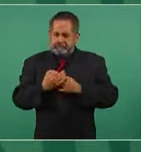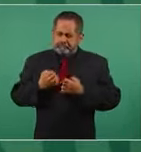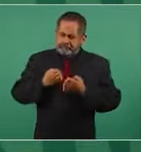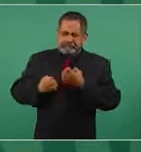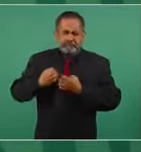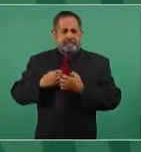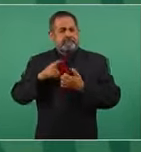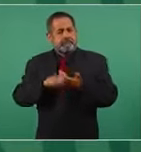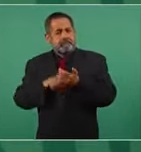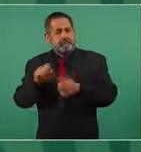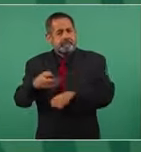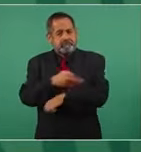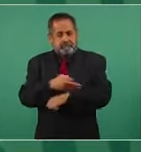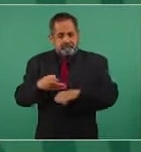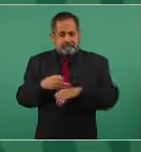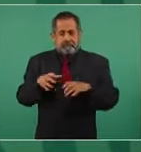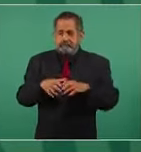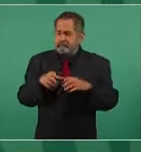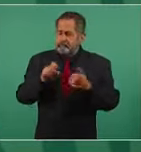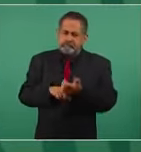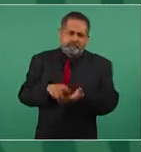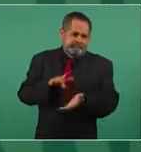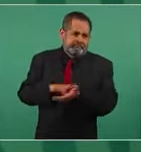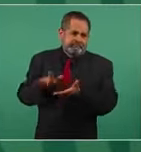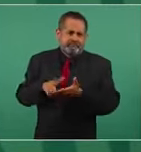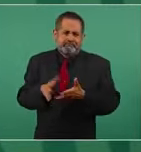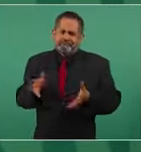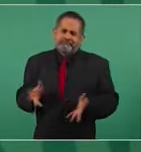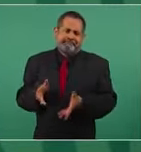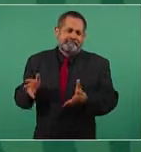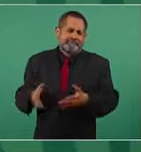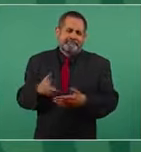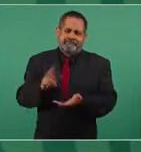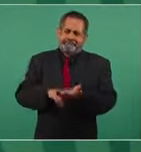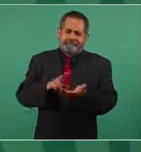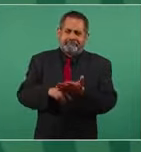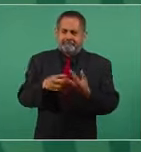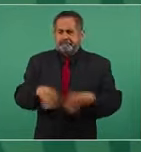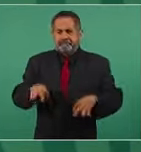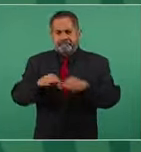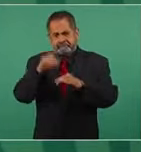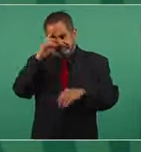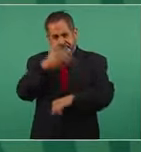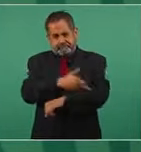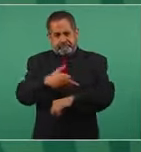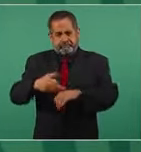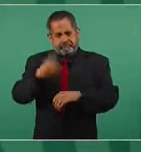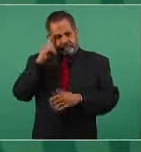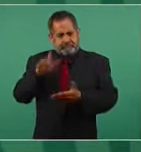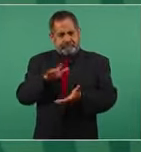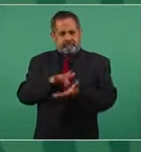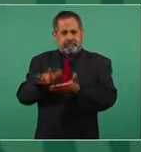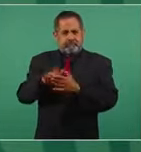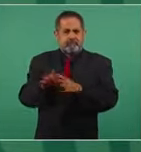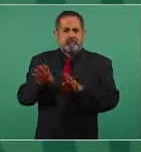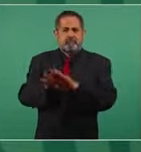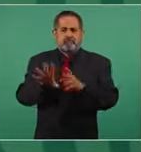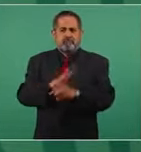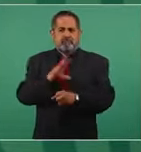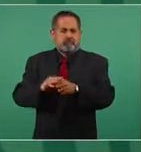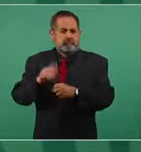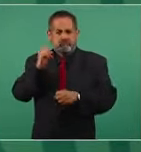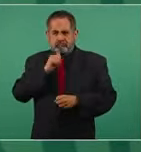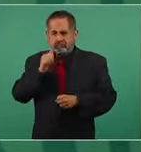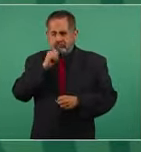familiares que son esenciales, fundamentales para apoyarlos desde siempre, desde